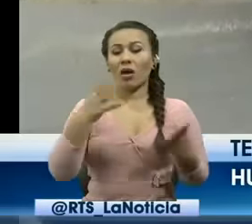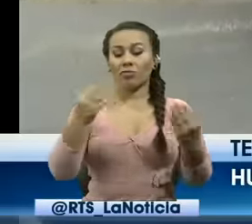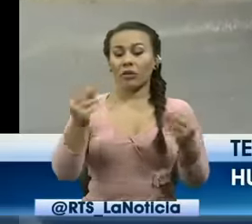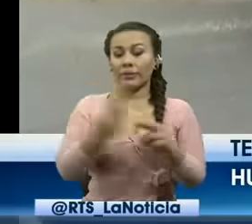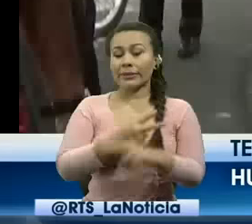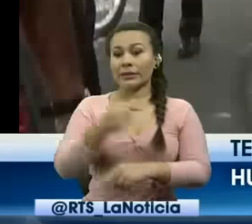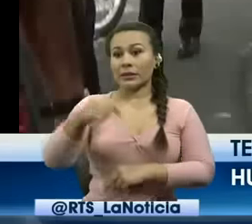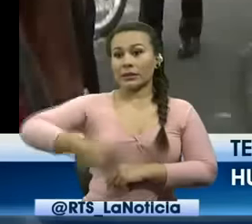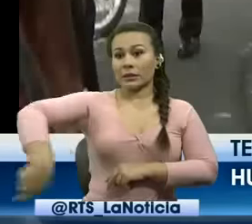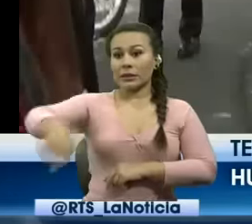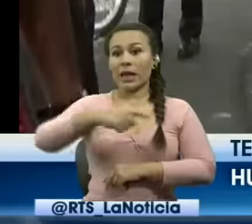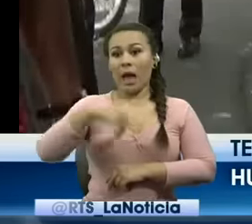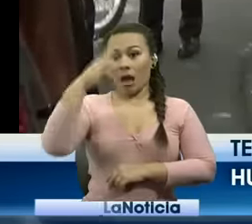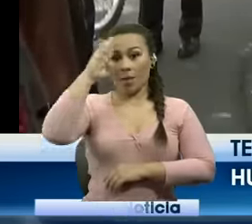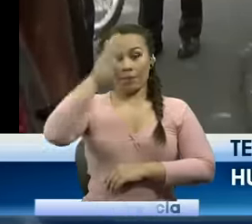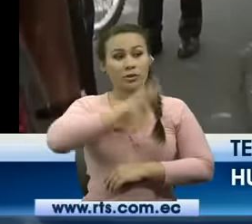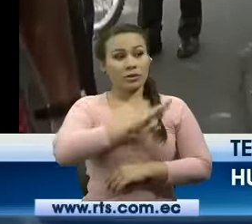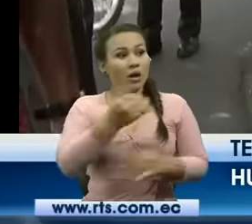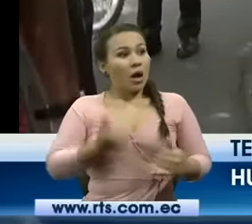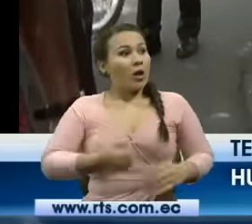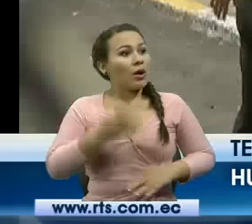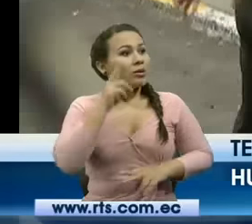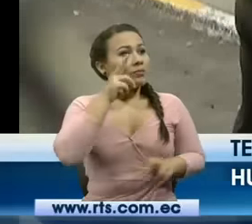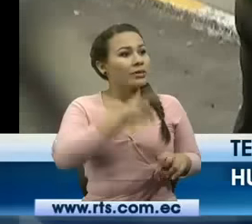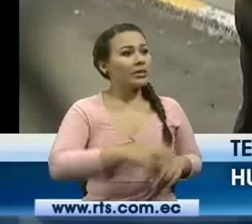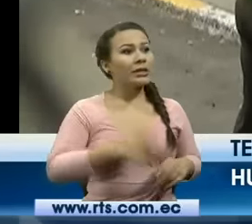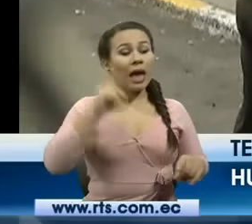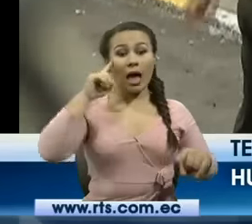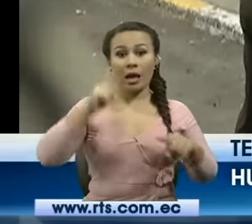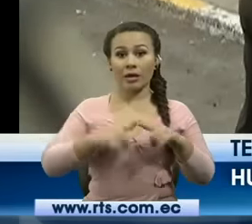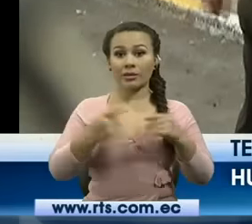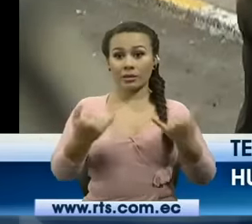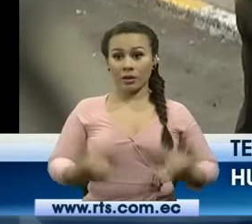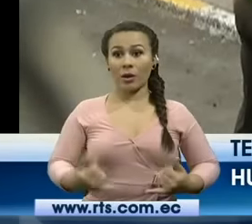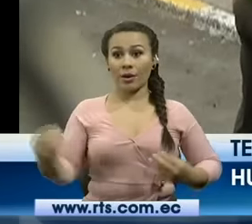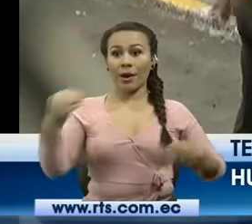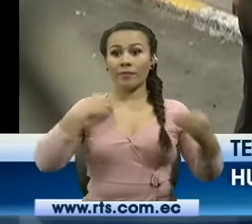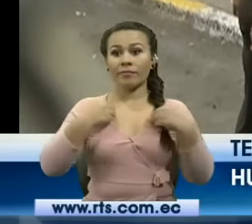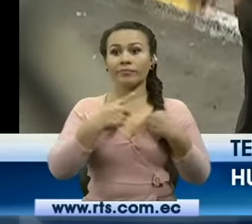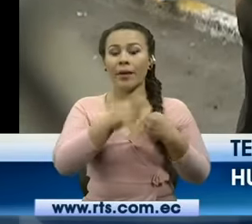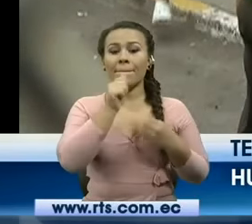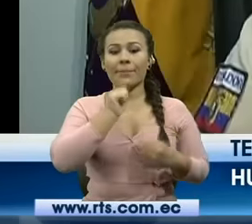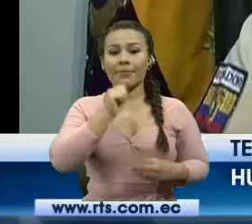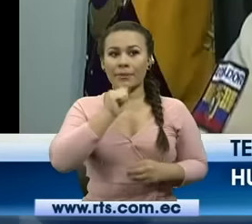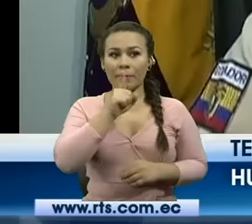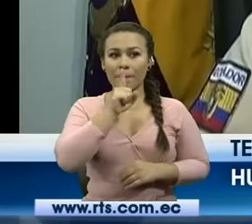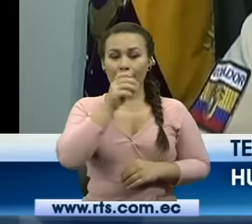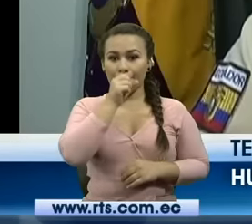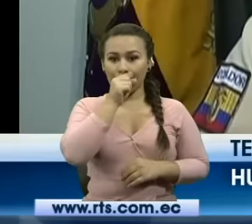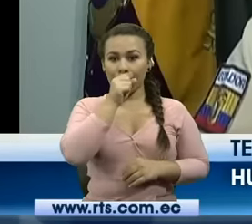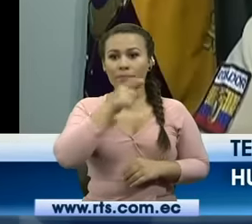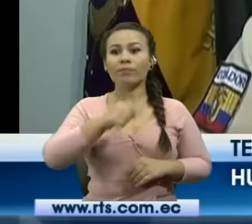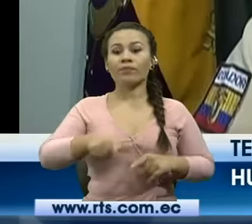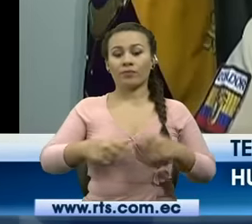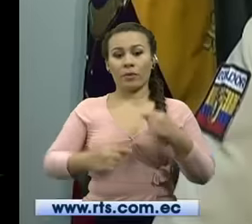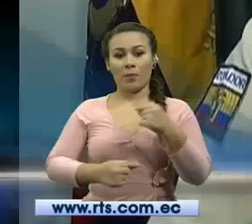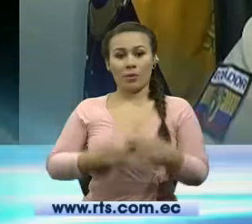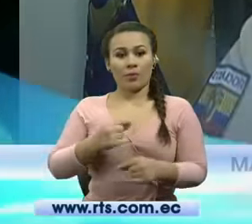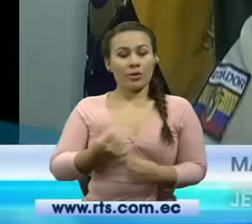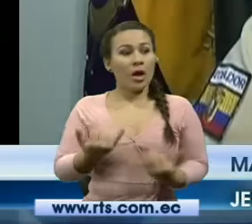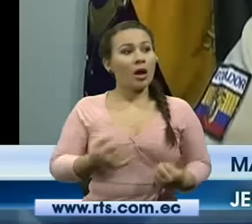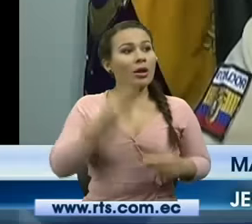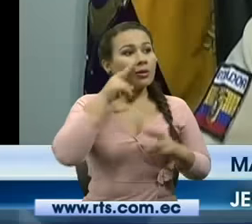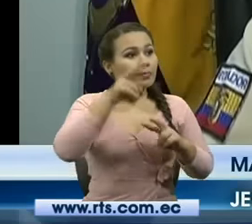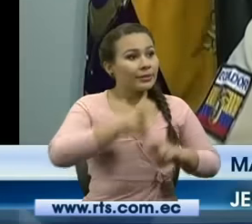investigan el móvil del intento de asesinato del joven que hasta el cierre de esta edición se encontraba con pronóstico reservado estamos en ese proceso al momento de